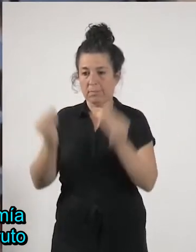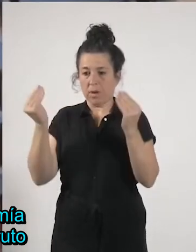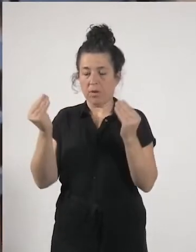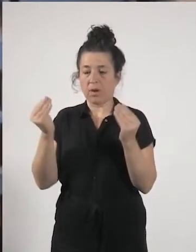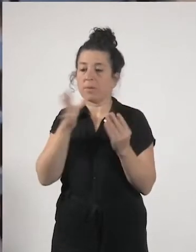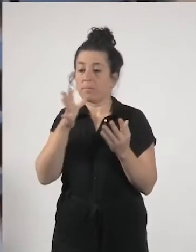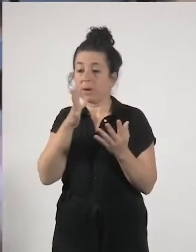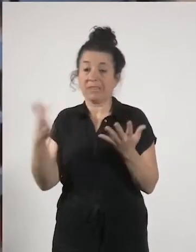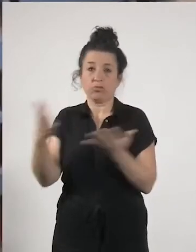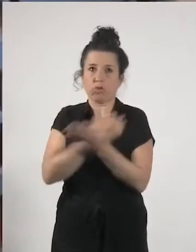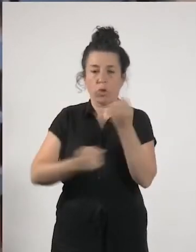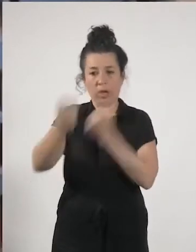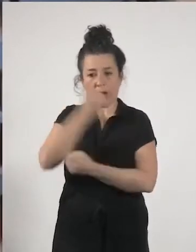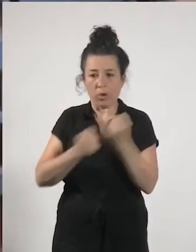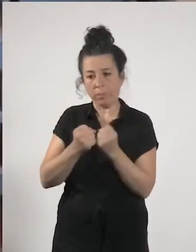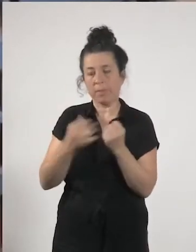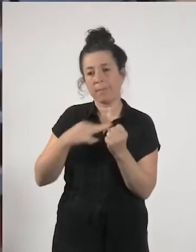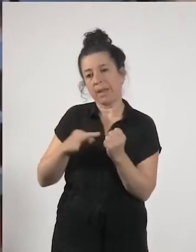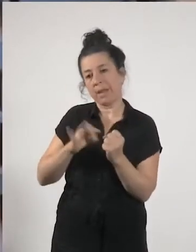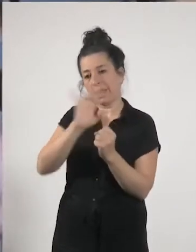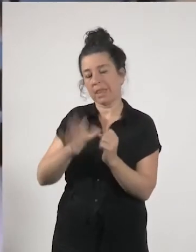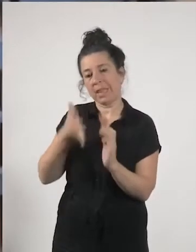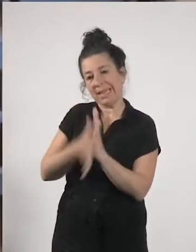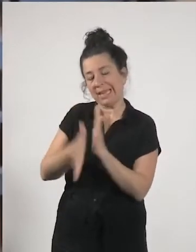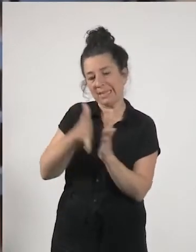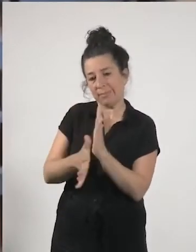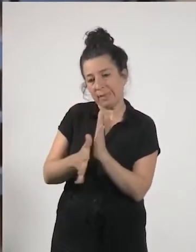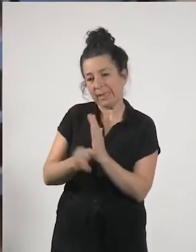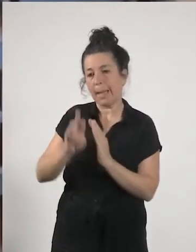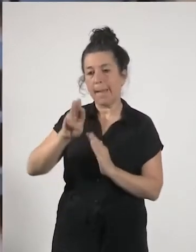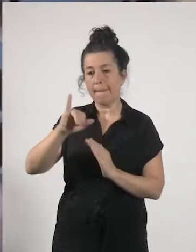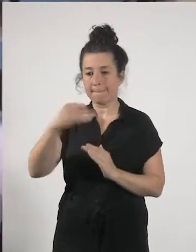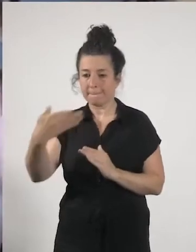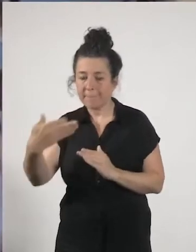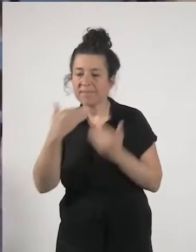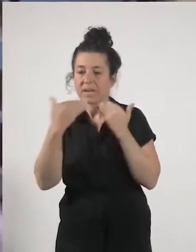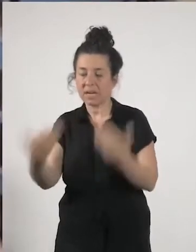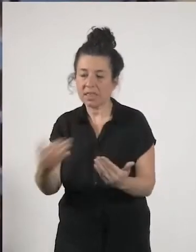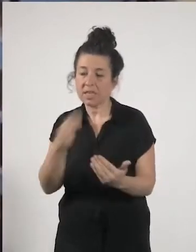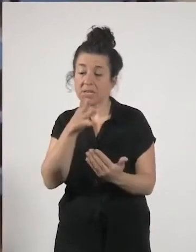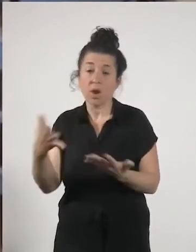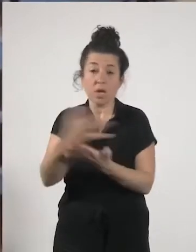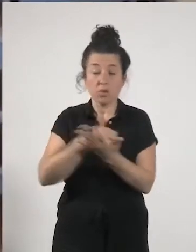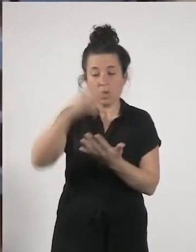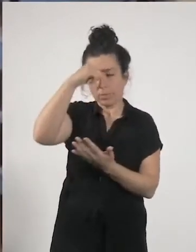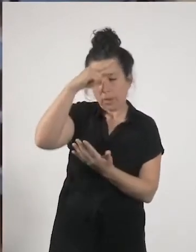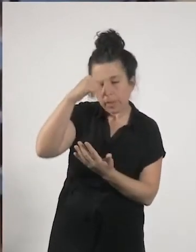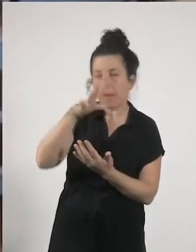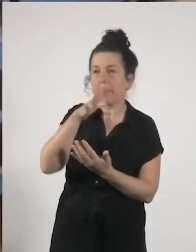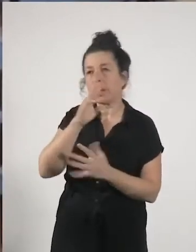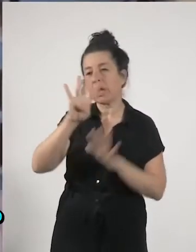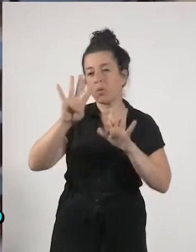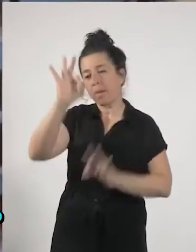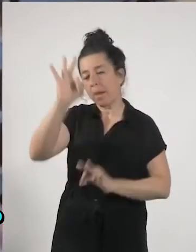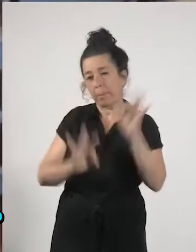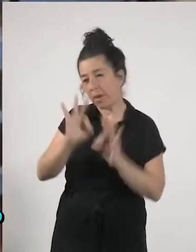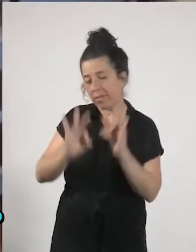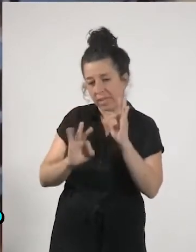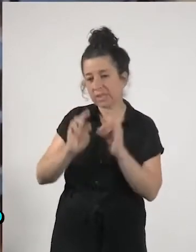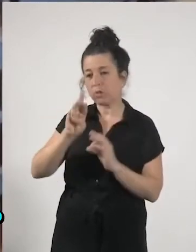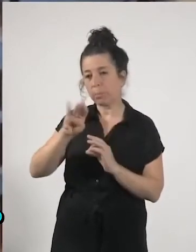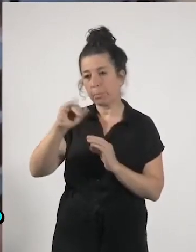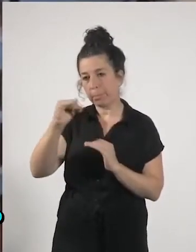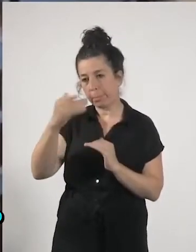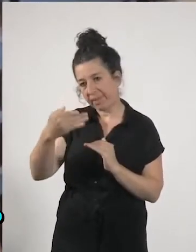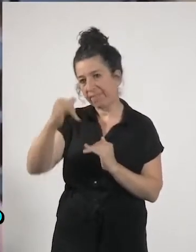interior producto y ahora todo el mundo está muy preocupado que si va a bajar un 9% el producto interior producto no sé cuánto va a bajar y es verdad que